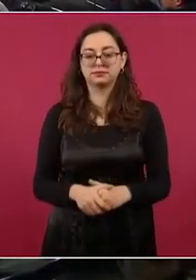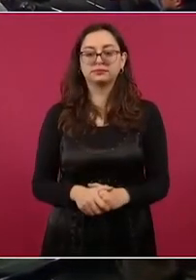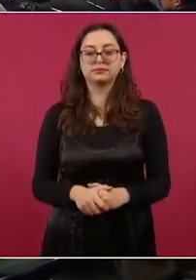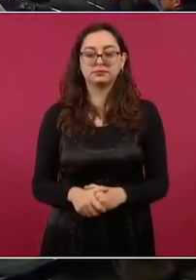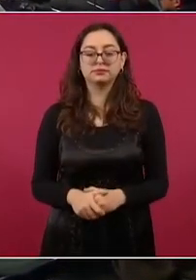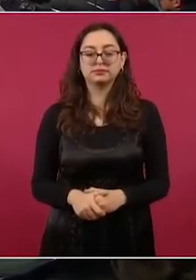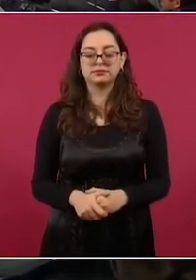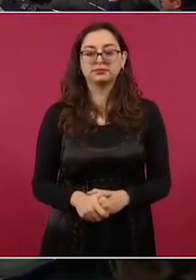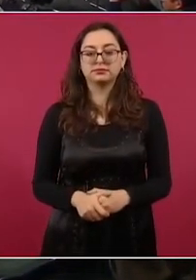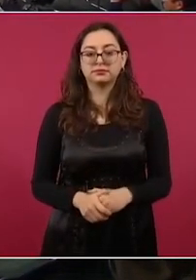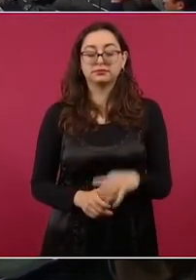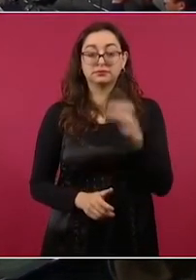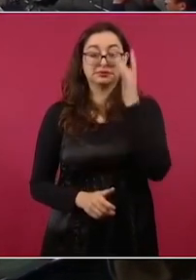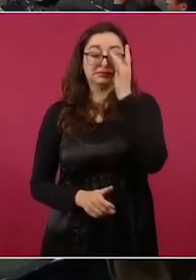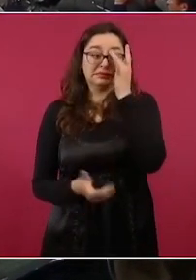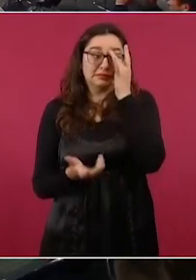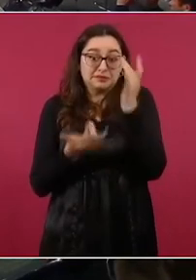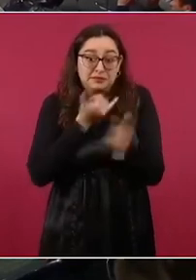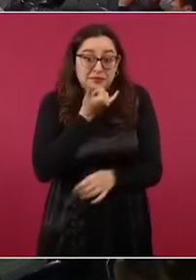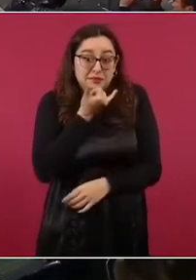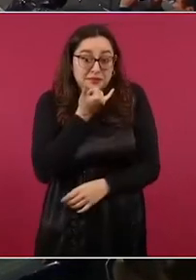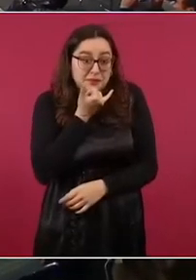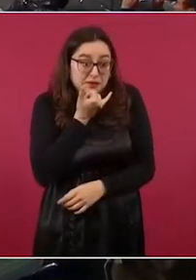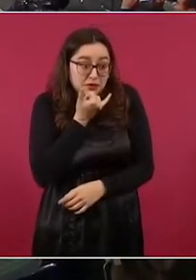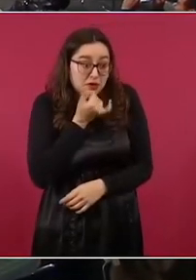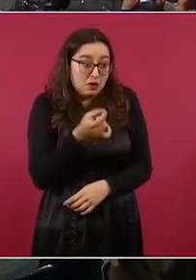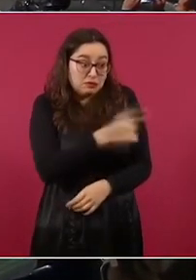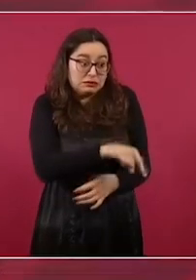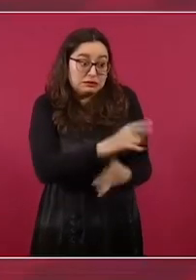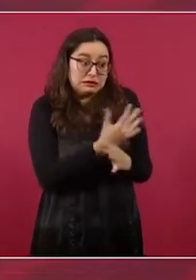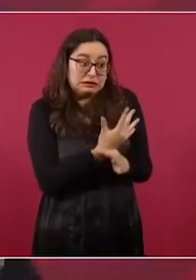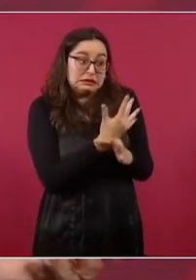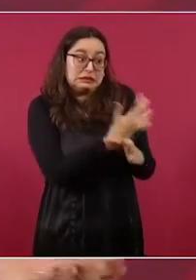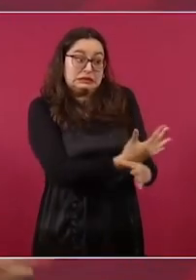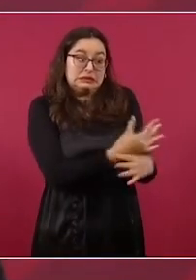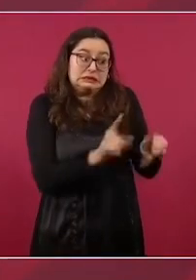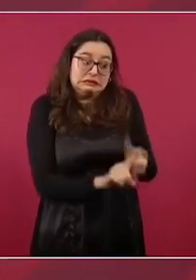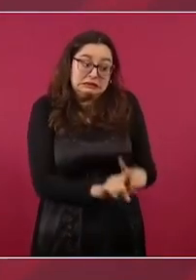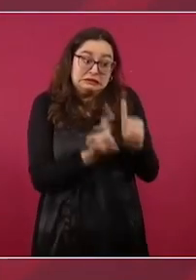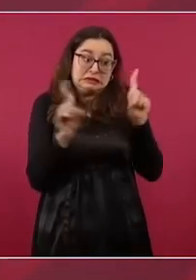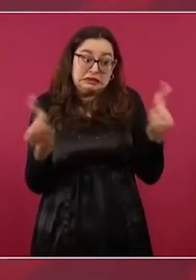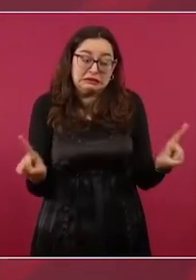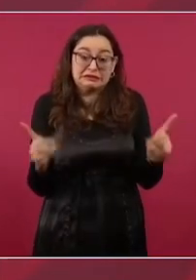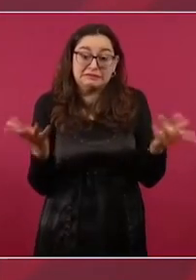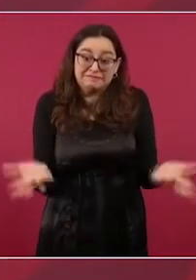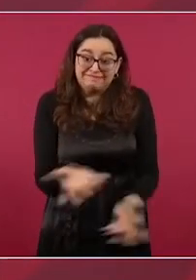lo siento si sus pronósticos